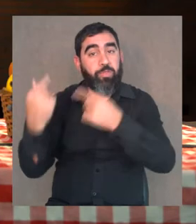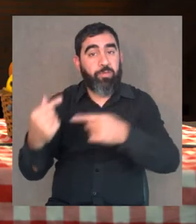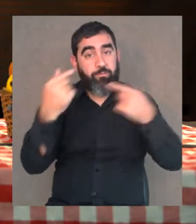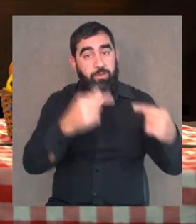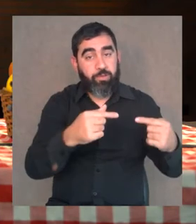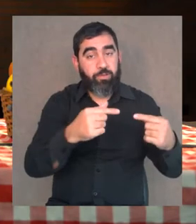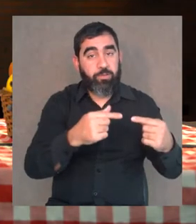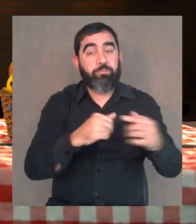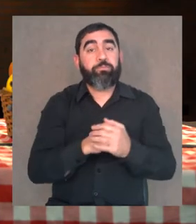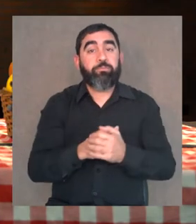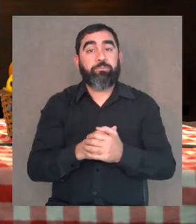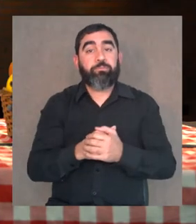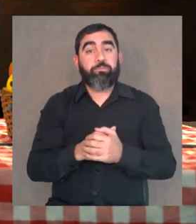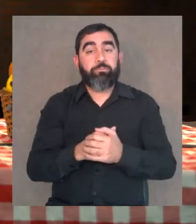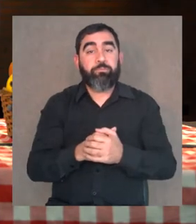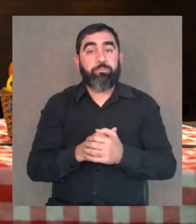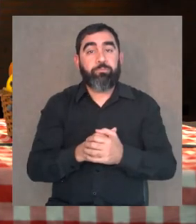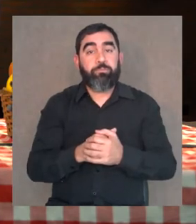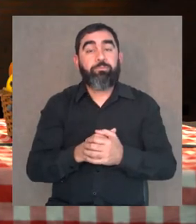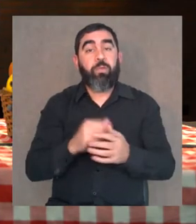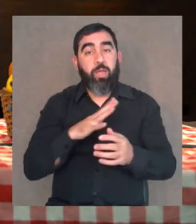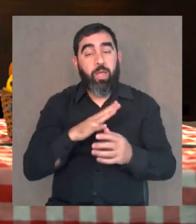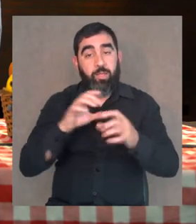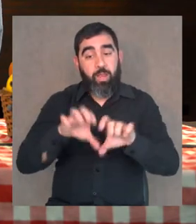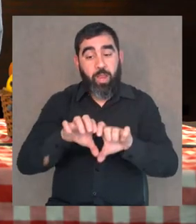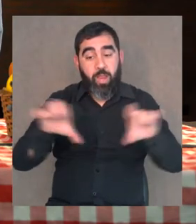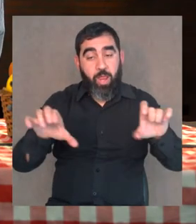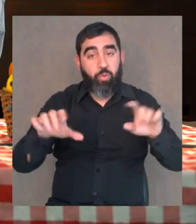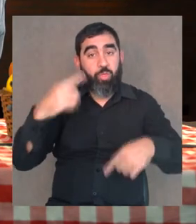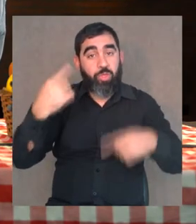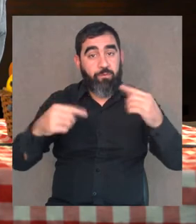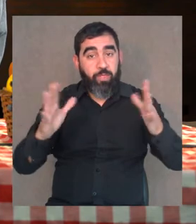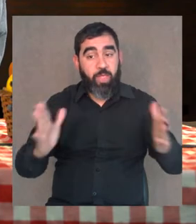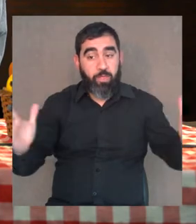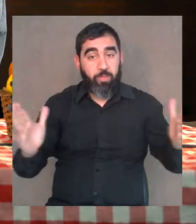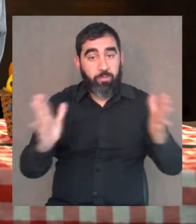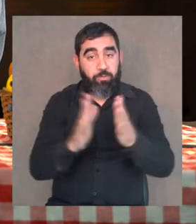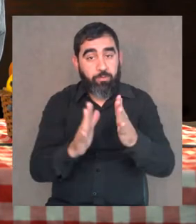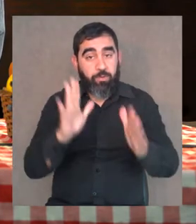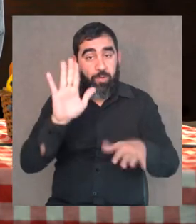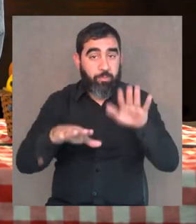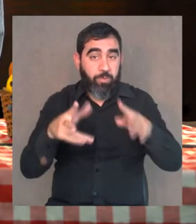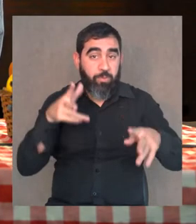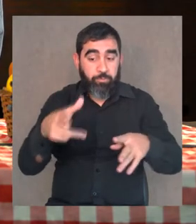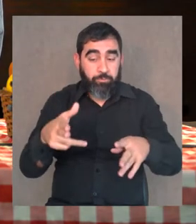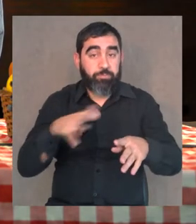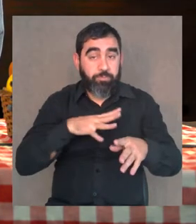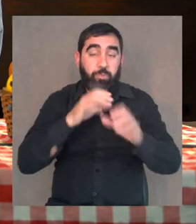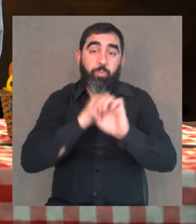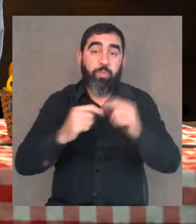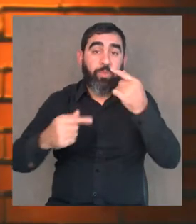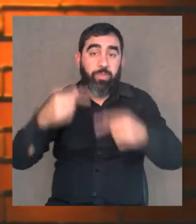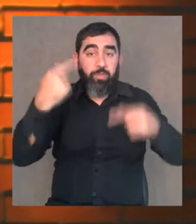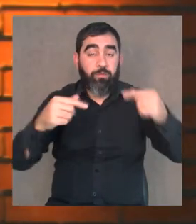Bien. Ese tubo suena más agudo porque es más corto. O que si tenemos tubos de distinto largo, que los podemos cortar de distinto largo, podemos